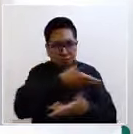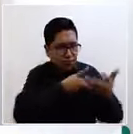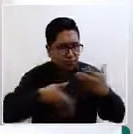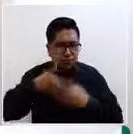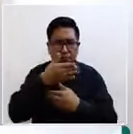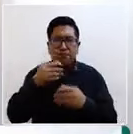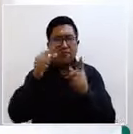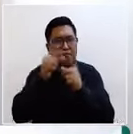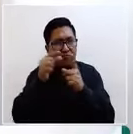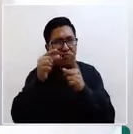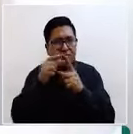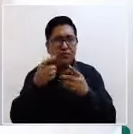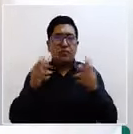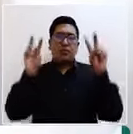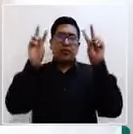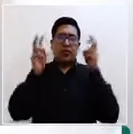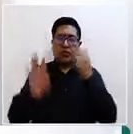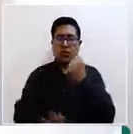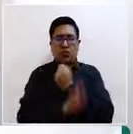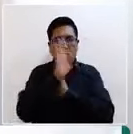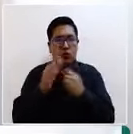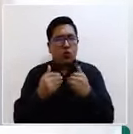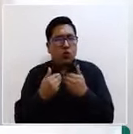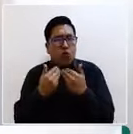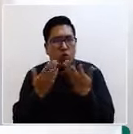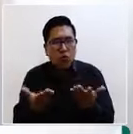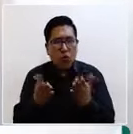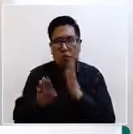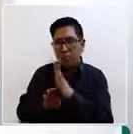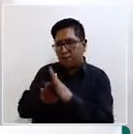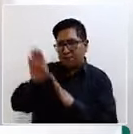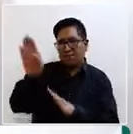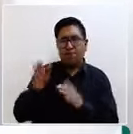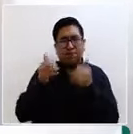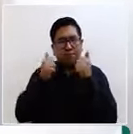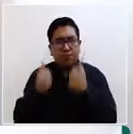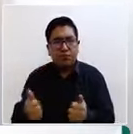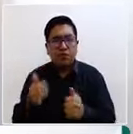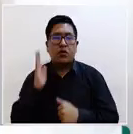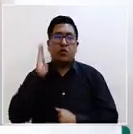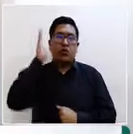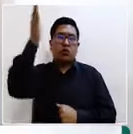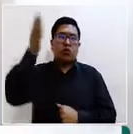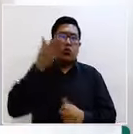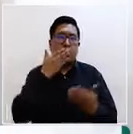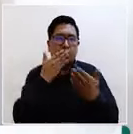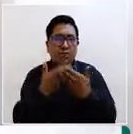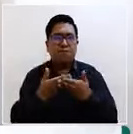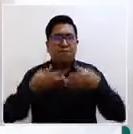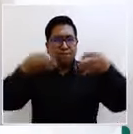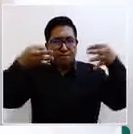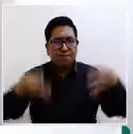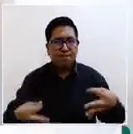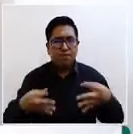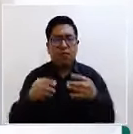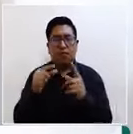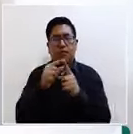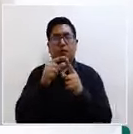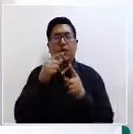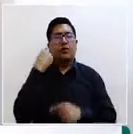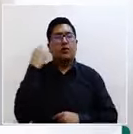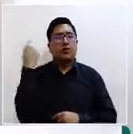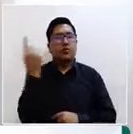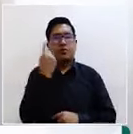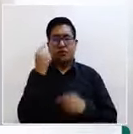niños y adolescentes, de asegurar un buen desarrollo y un futuro mejor para ellos, esa palabra más repetida es